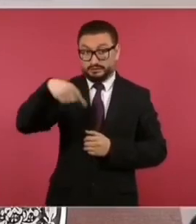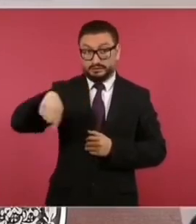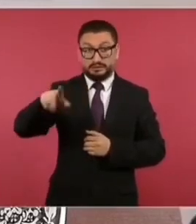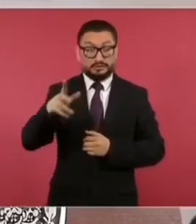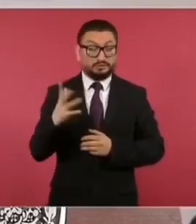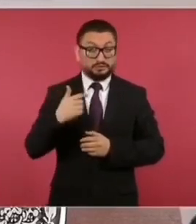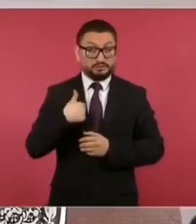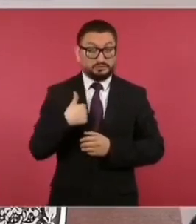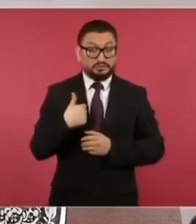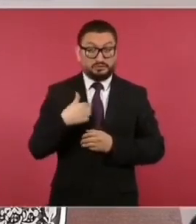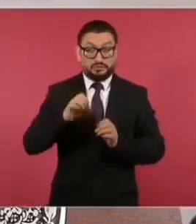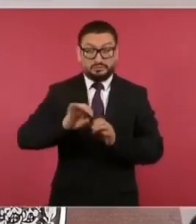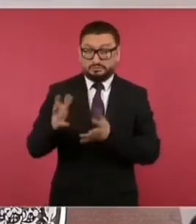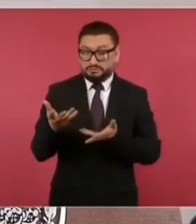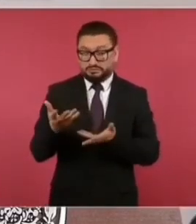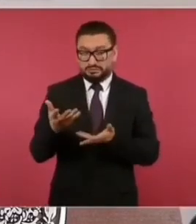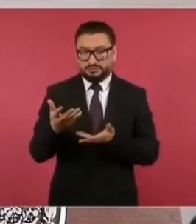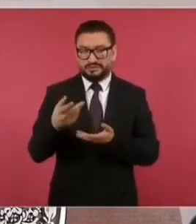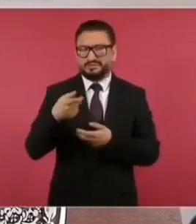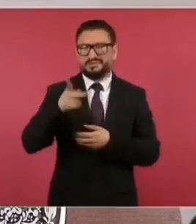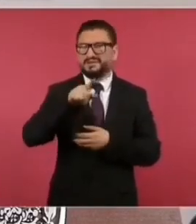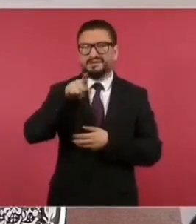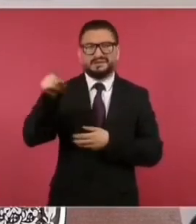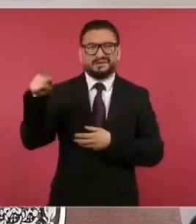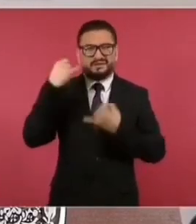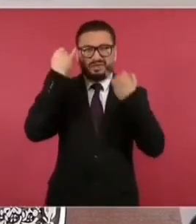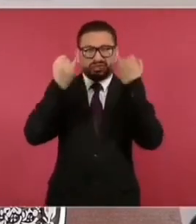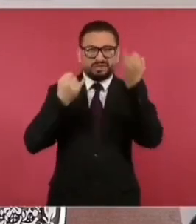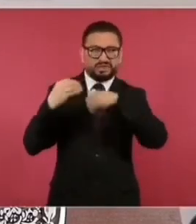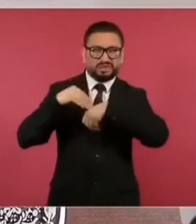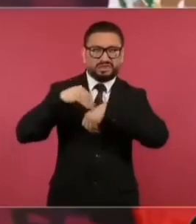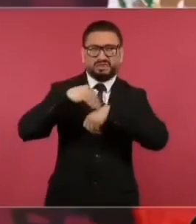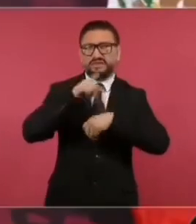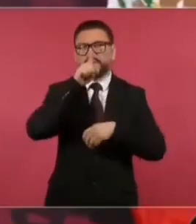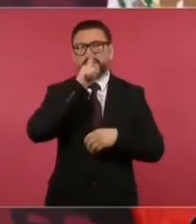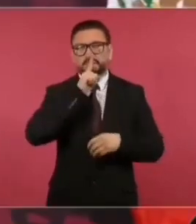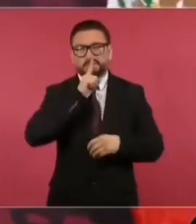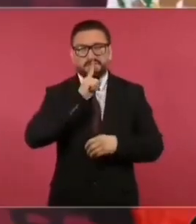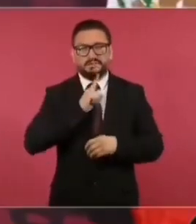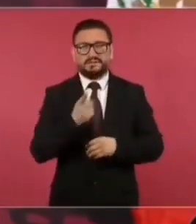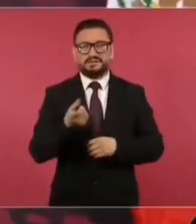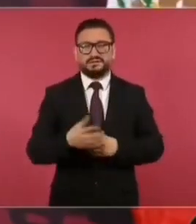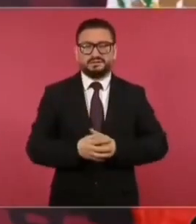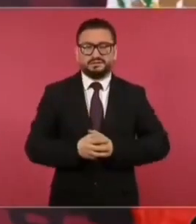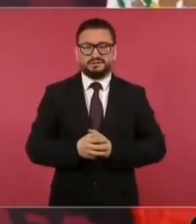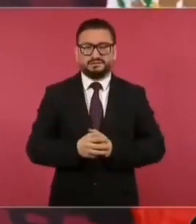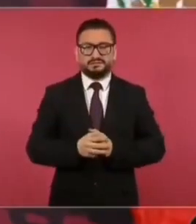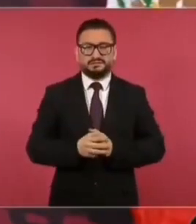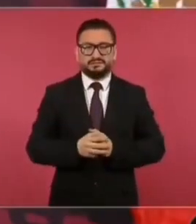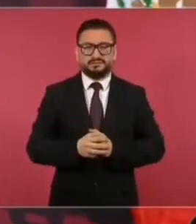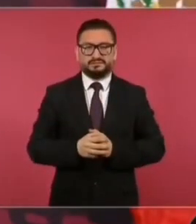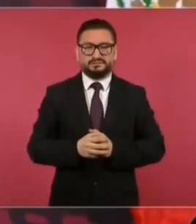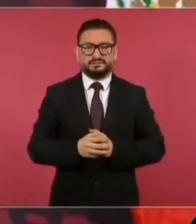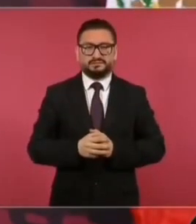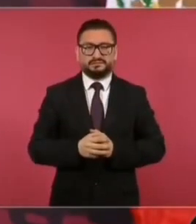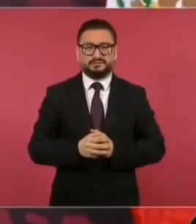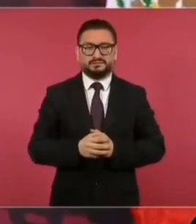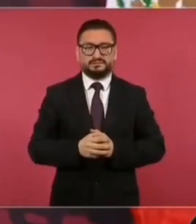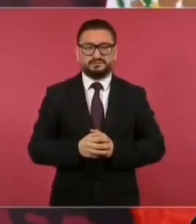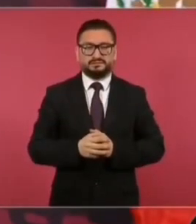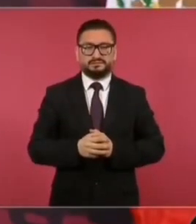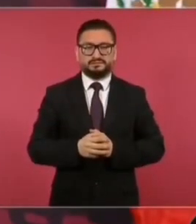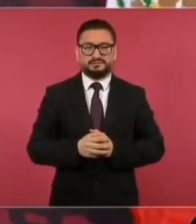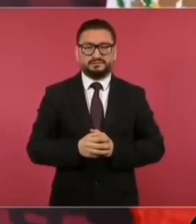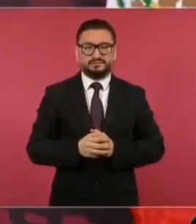pero mienten de manera